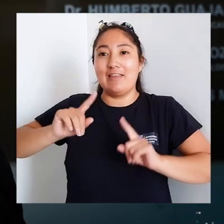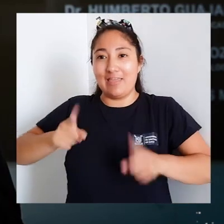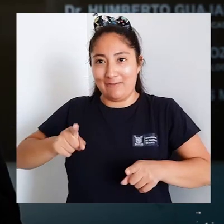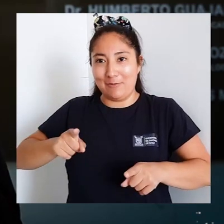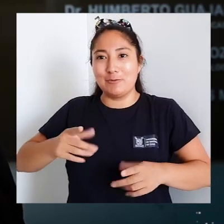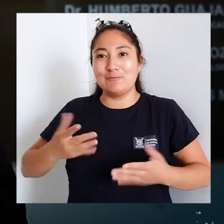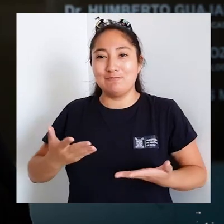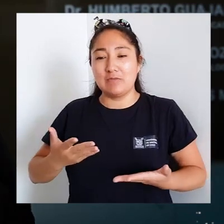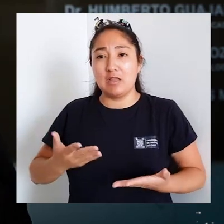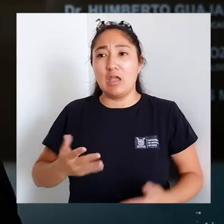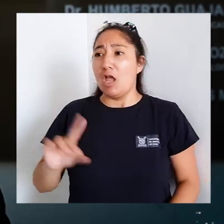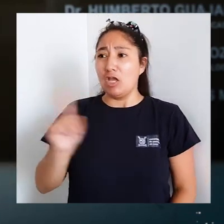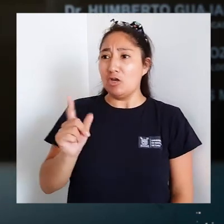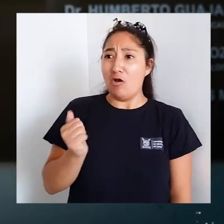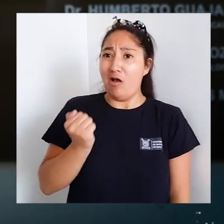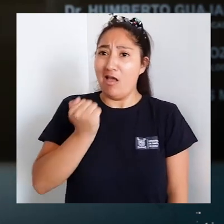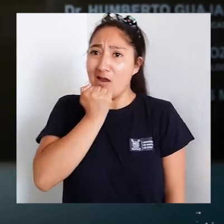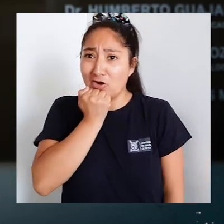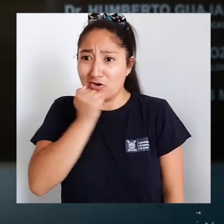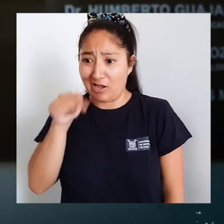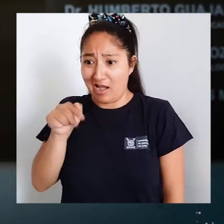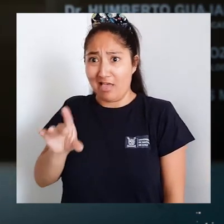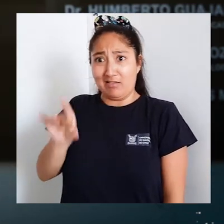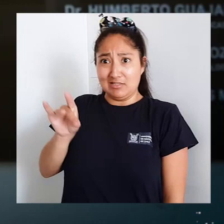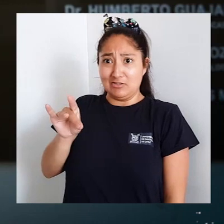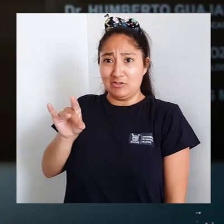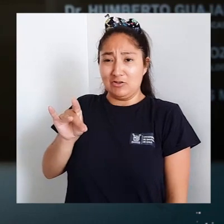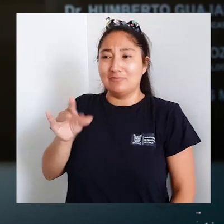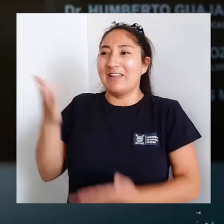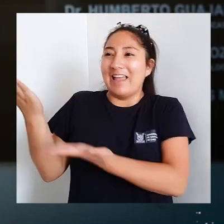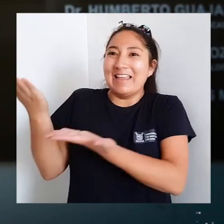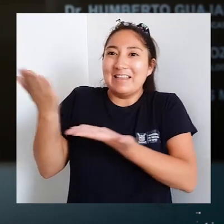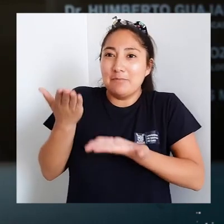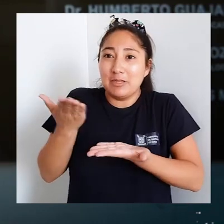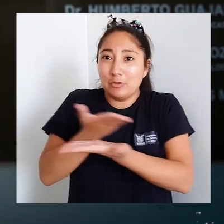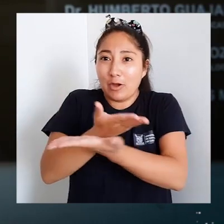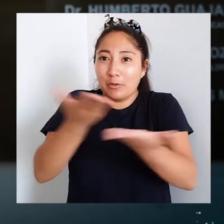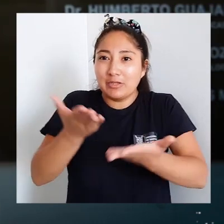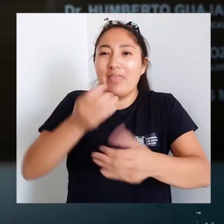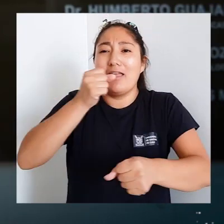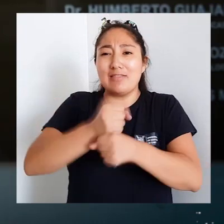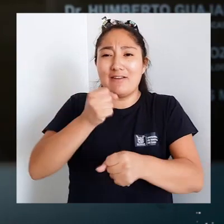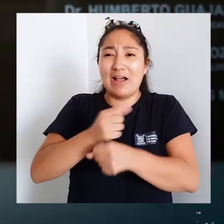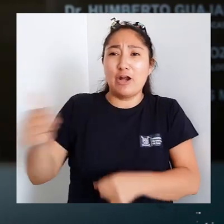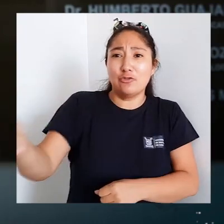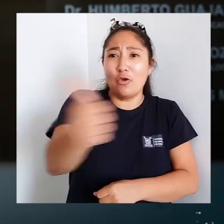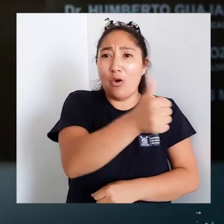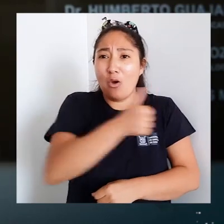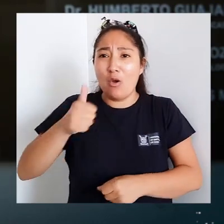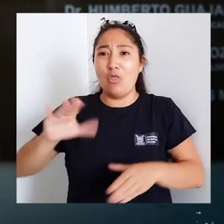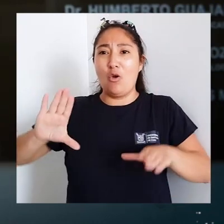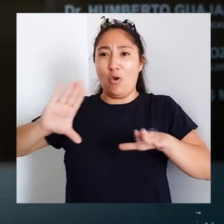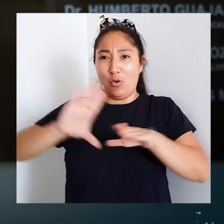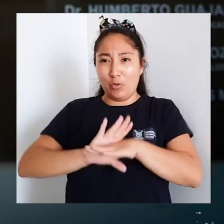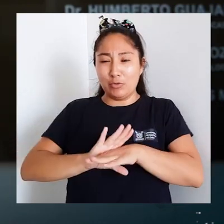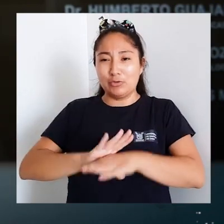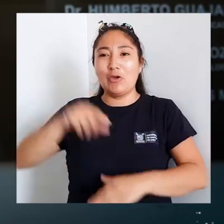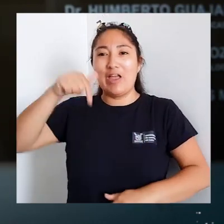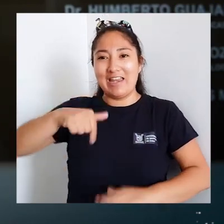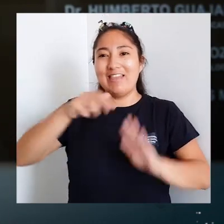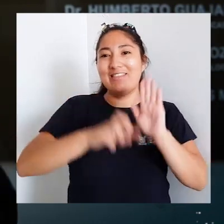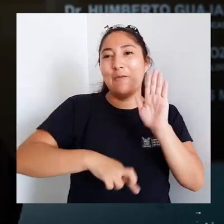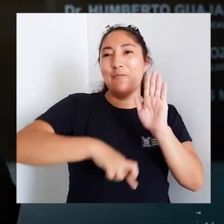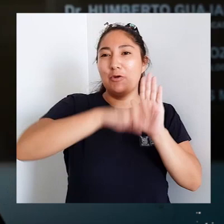vamos a tener que tomar. Y para no cometer errores en esas decisiones, les invito a que trabajemos juntas y juntos